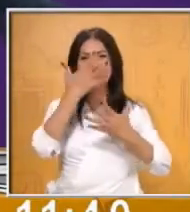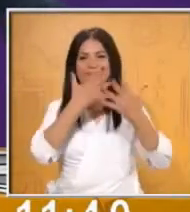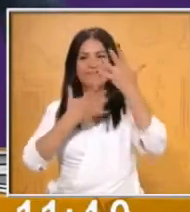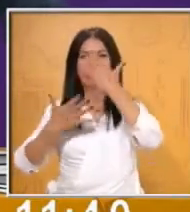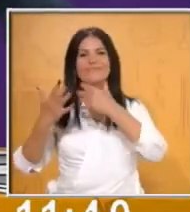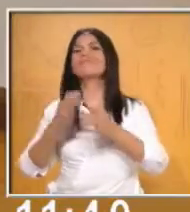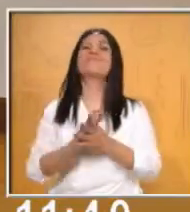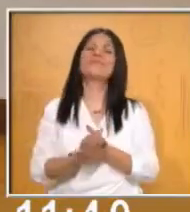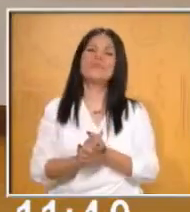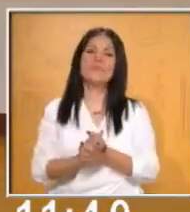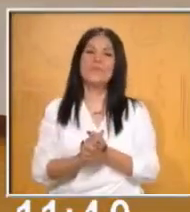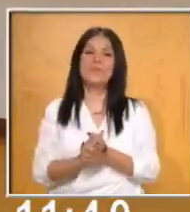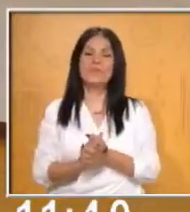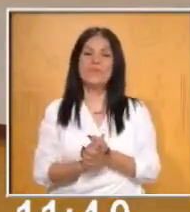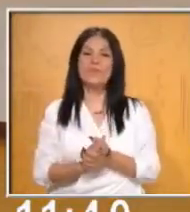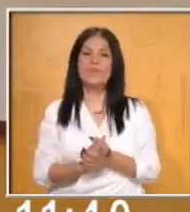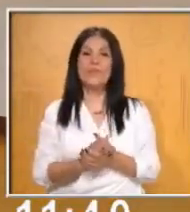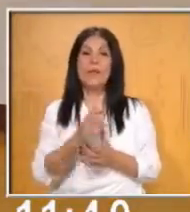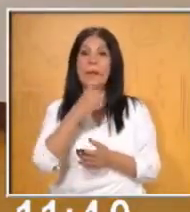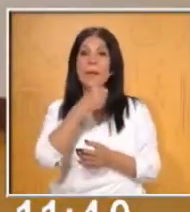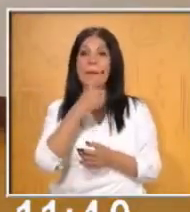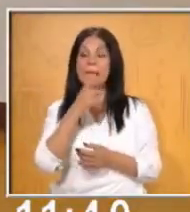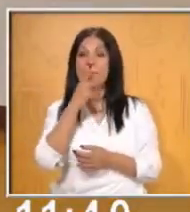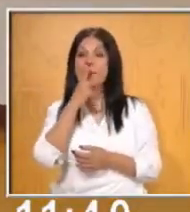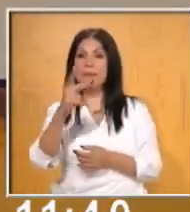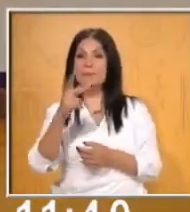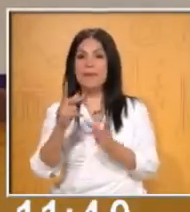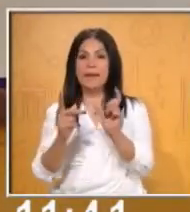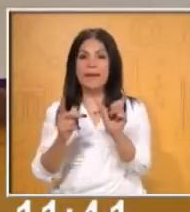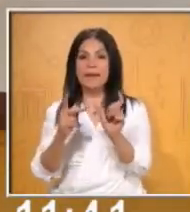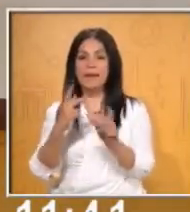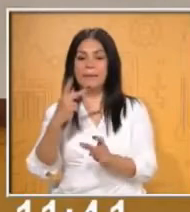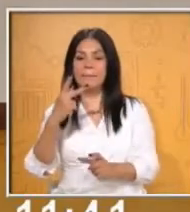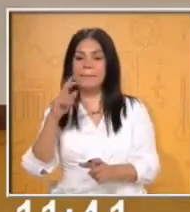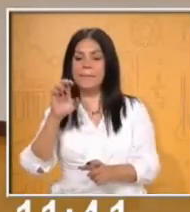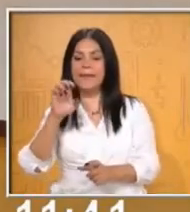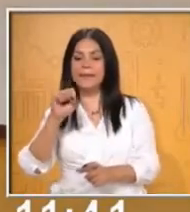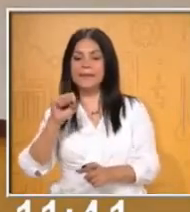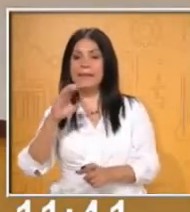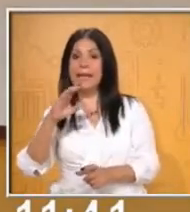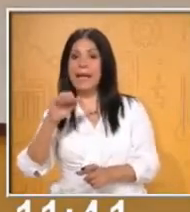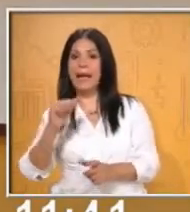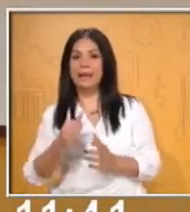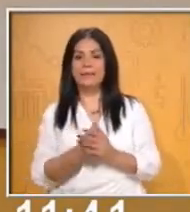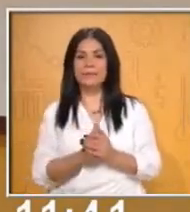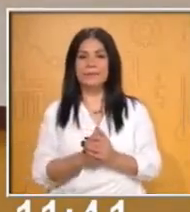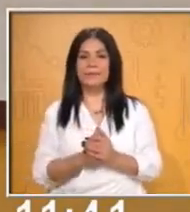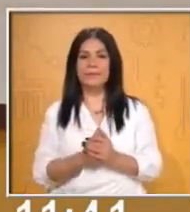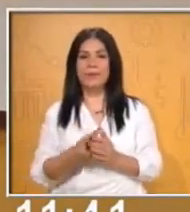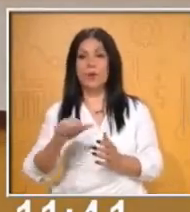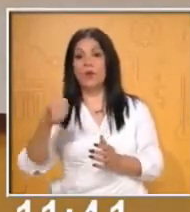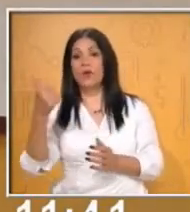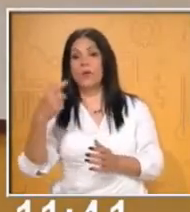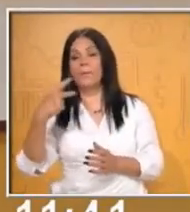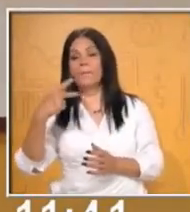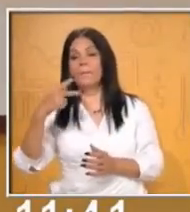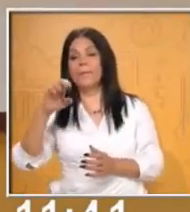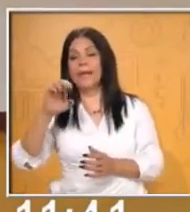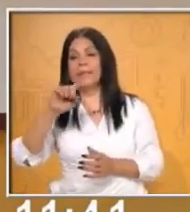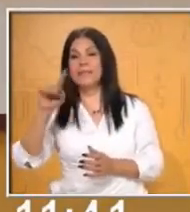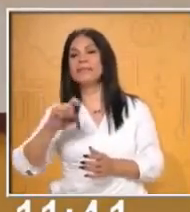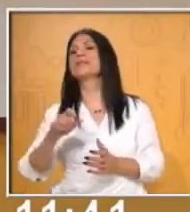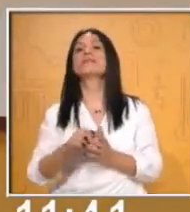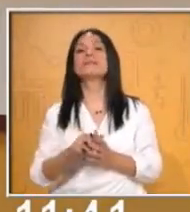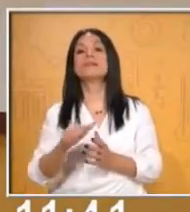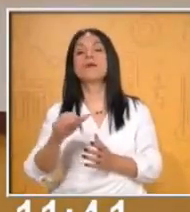Ok, vamos a comparar. Mi primer palabra fue pesca. El mío fue... Pez. La siguiente palabra